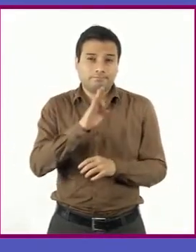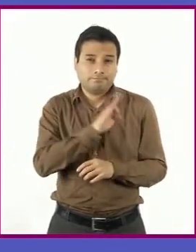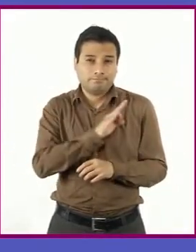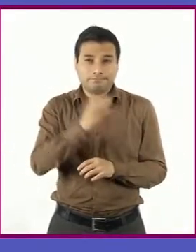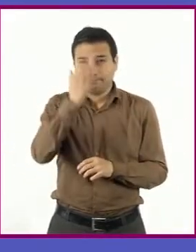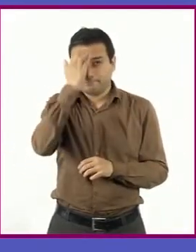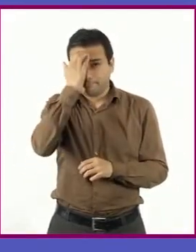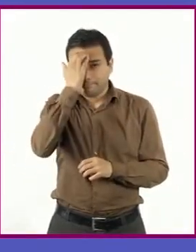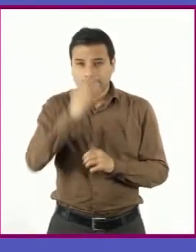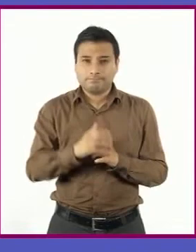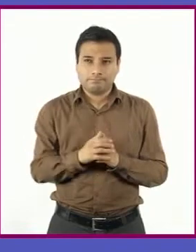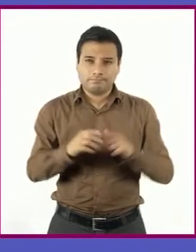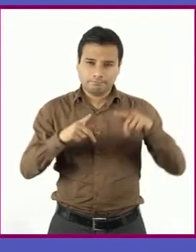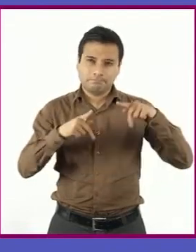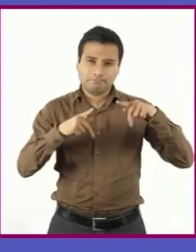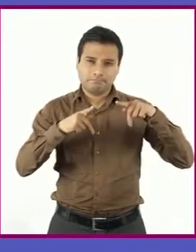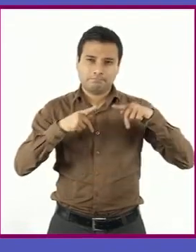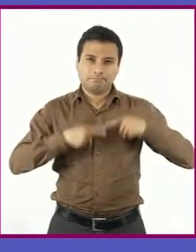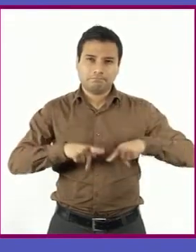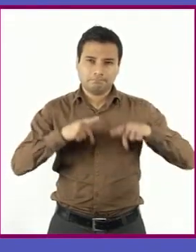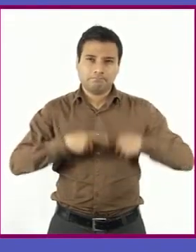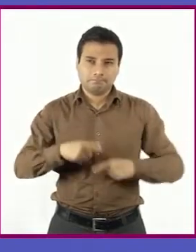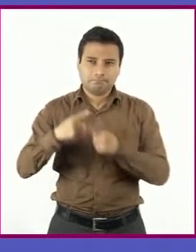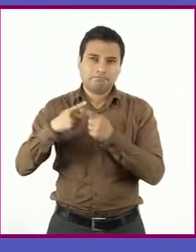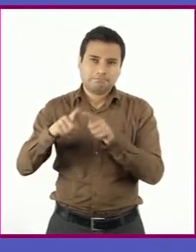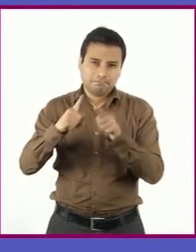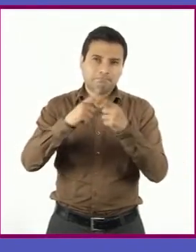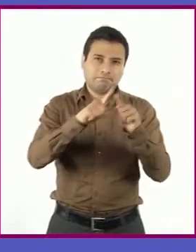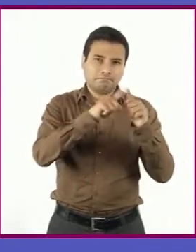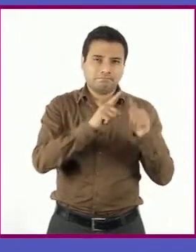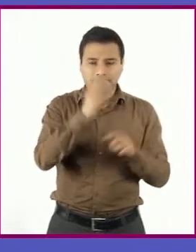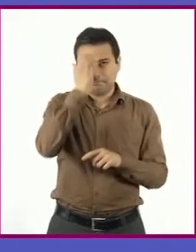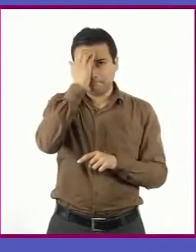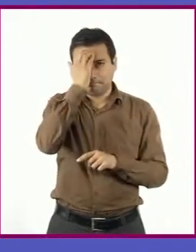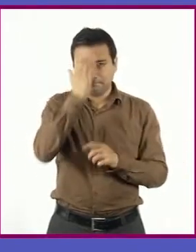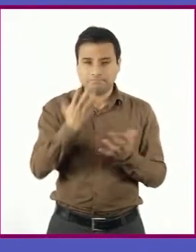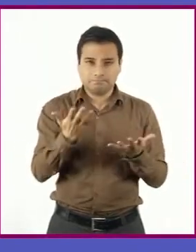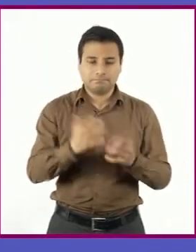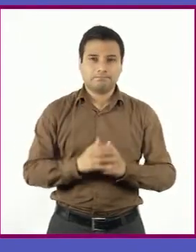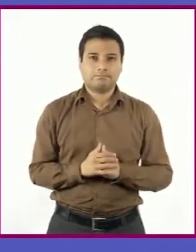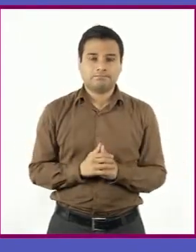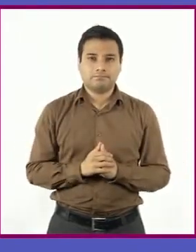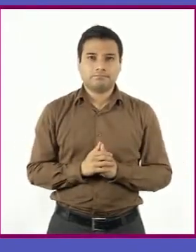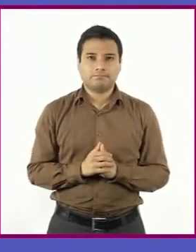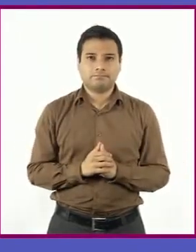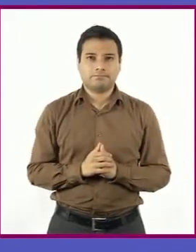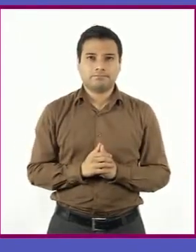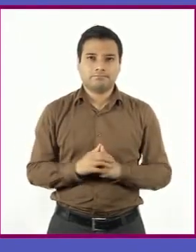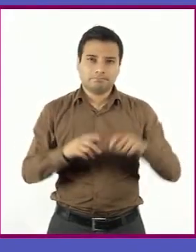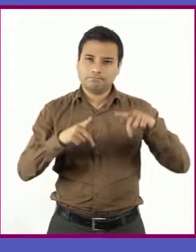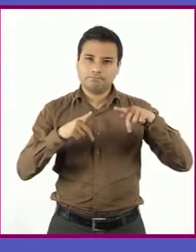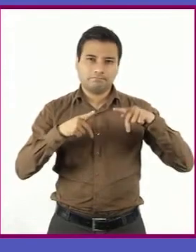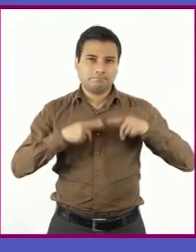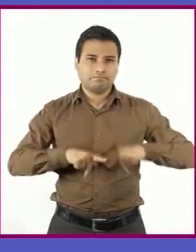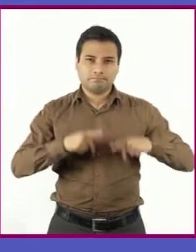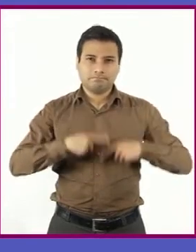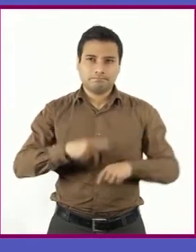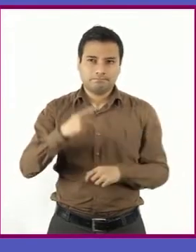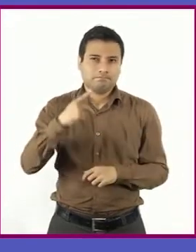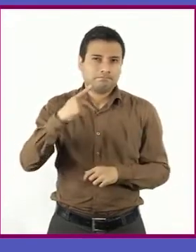trayectoria de los diferentes personajes que han existido en la historia. La vida y lo más relevante de las personas que